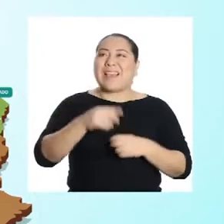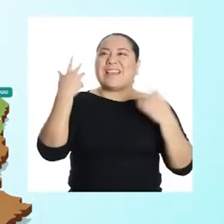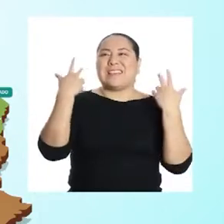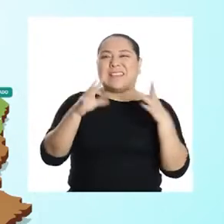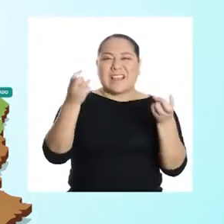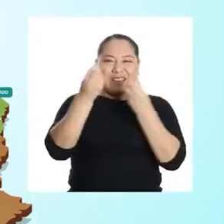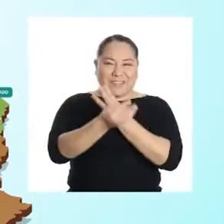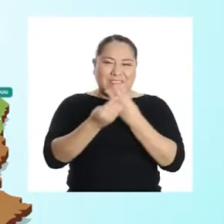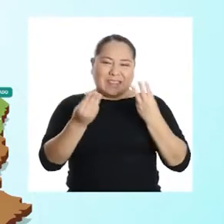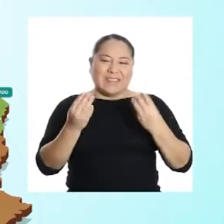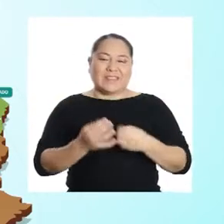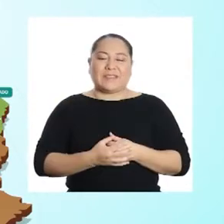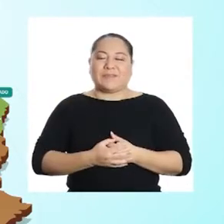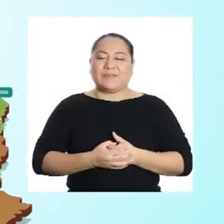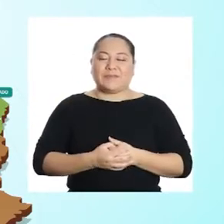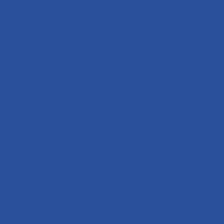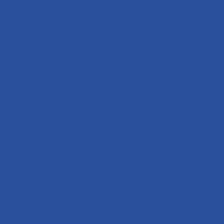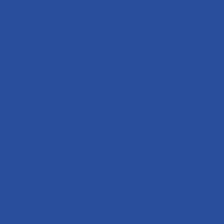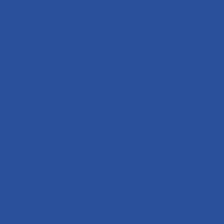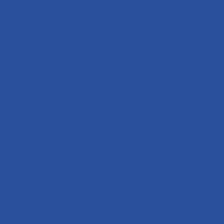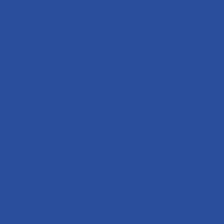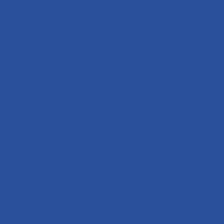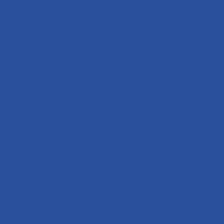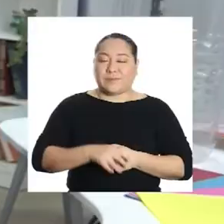¡Ya tenemos los materiales!